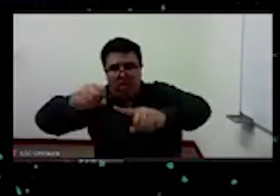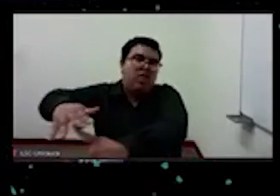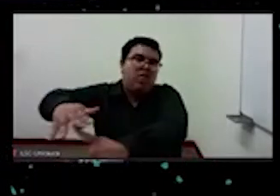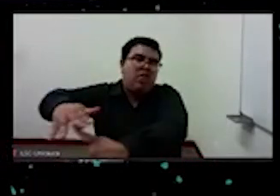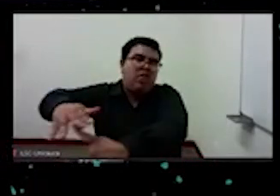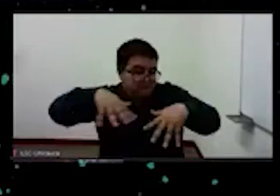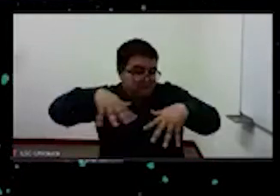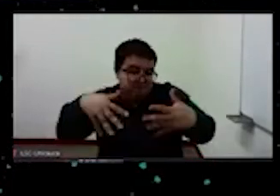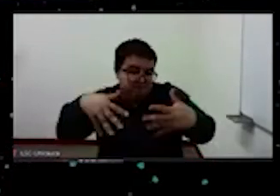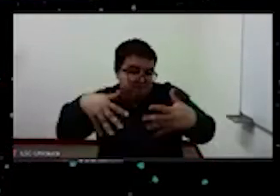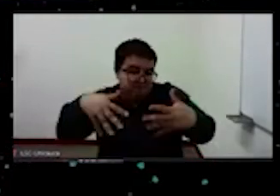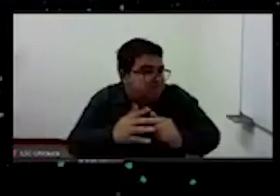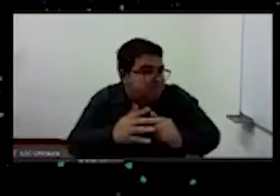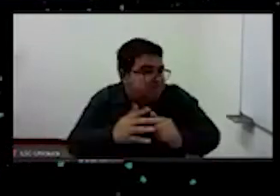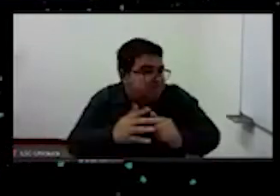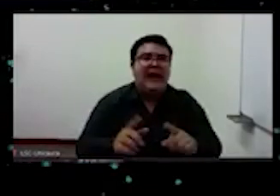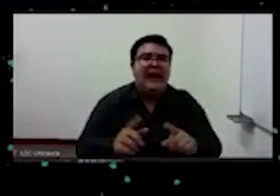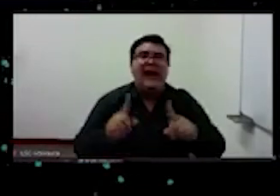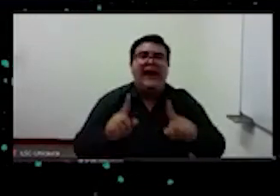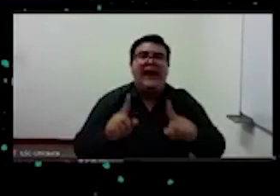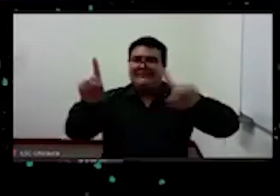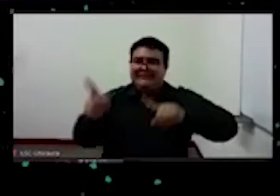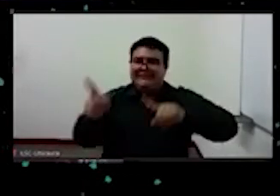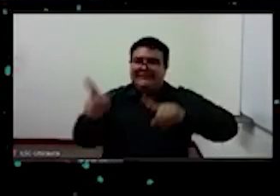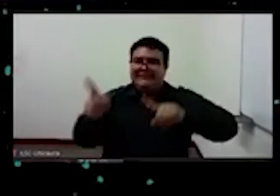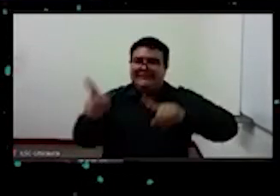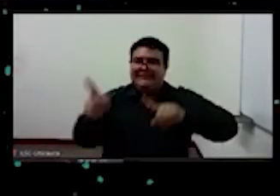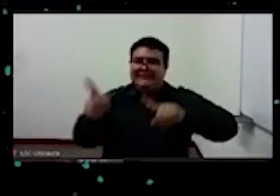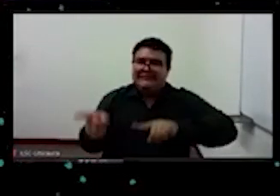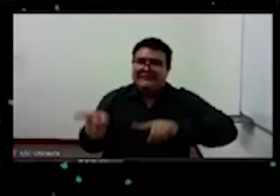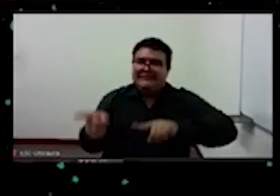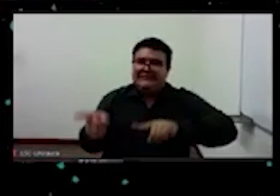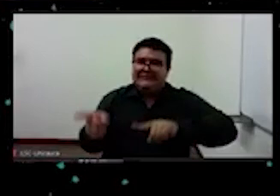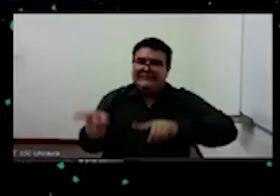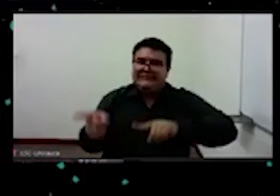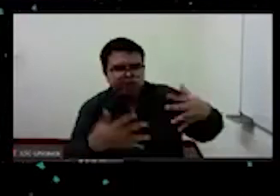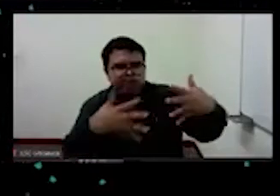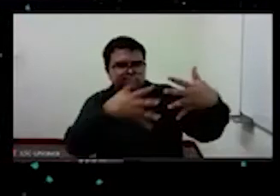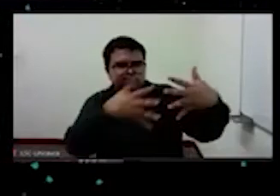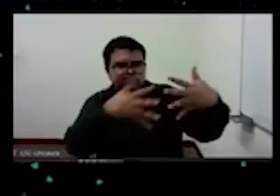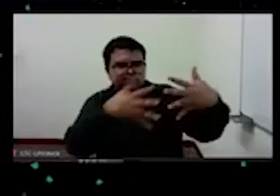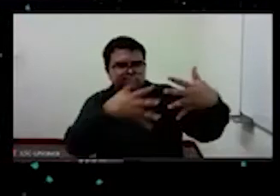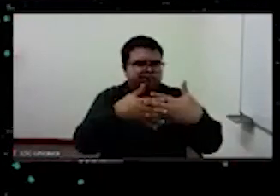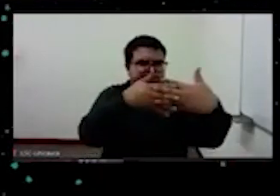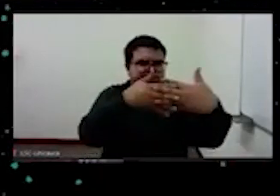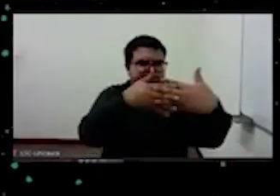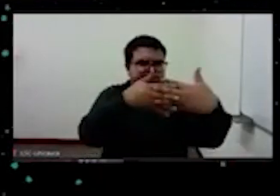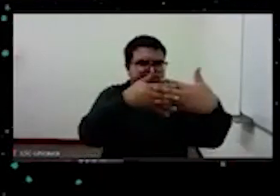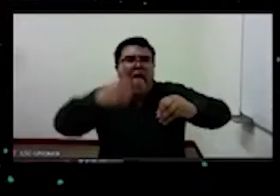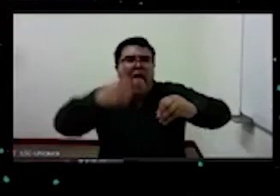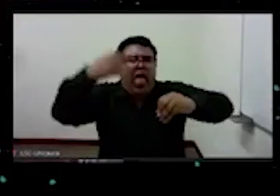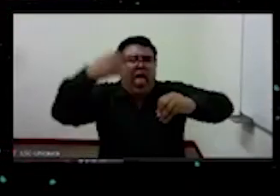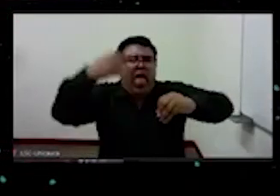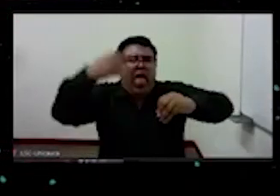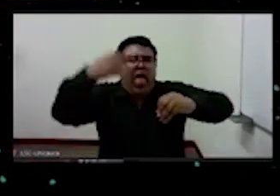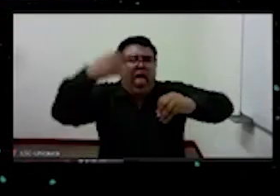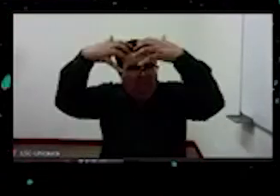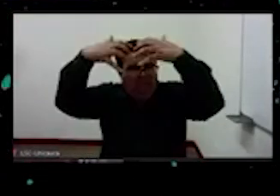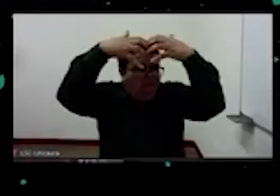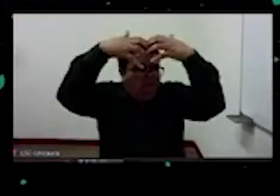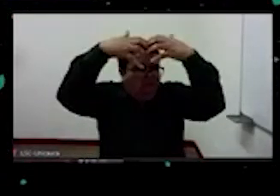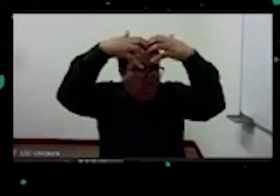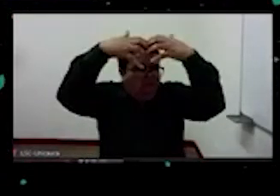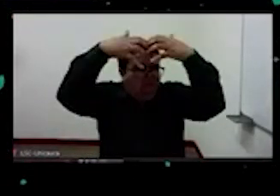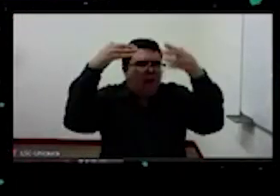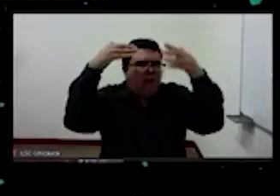mientras la cultura occidental tende a una condición cada vez